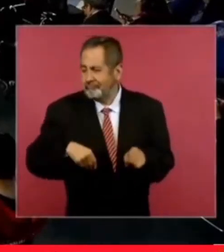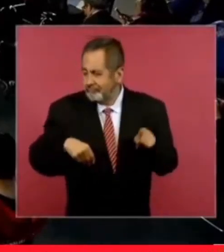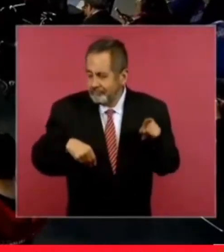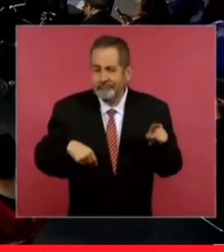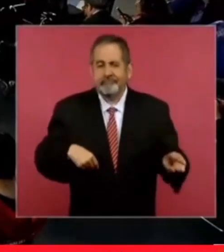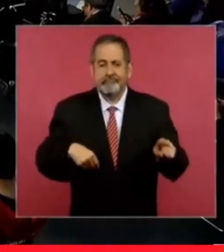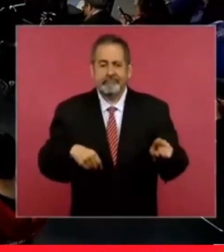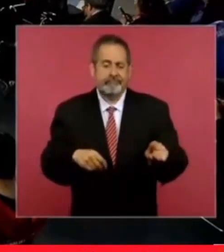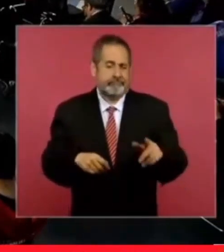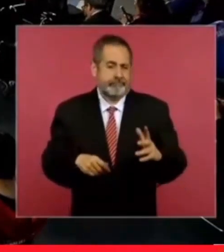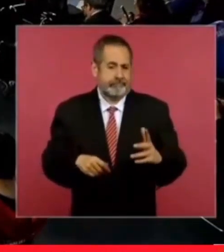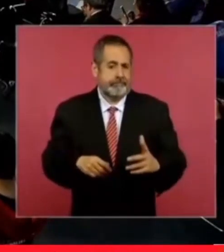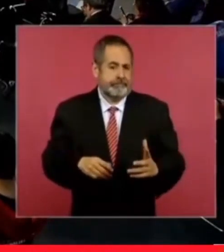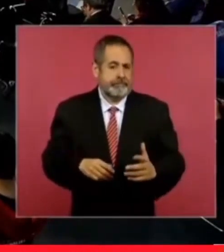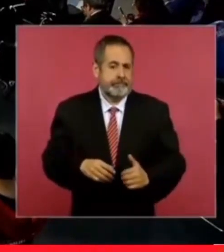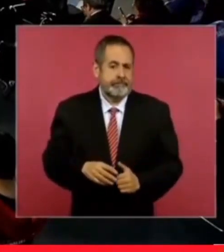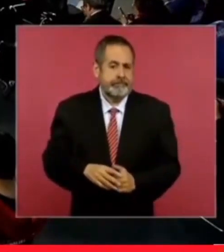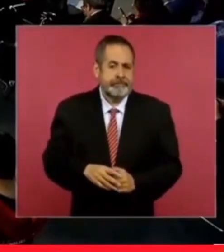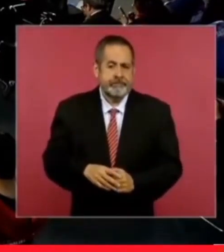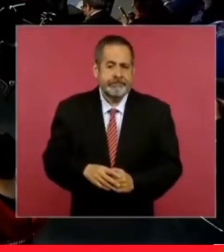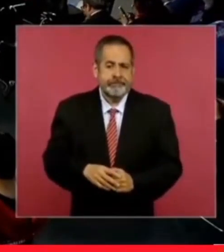esta era